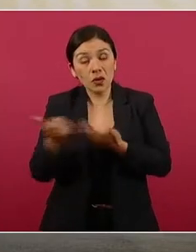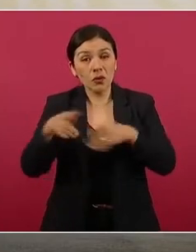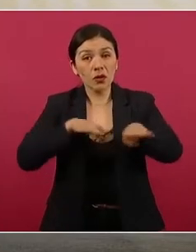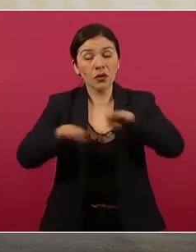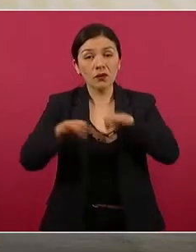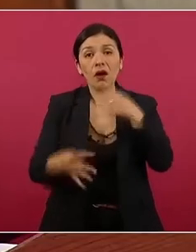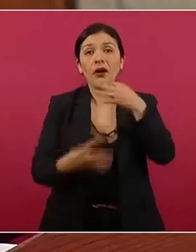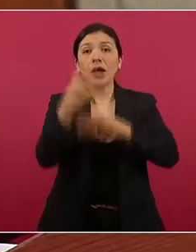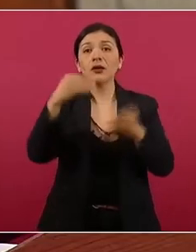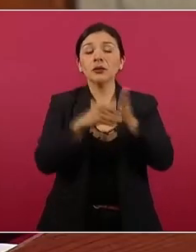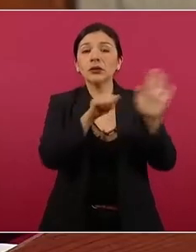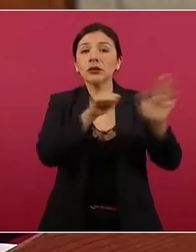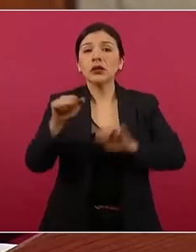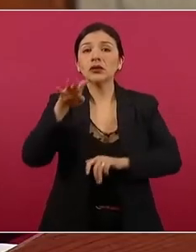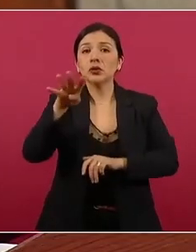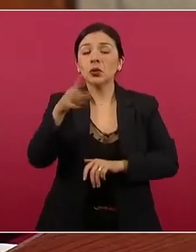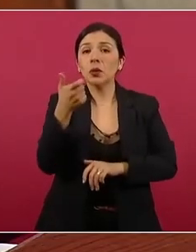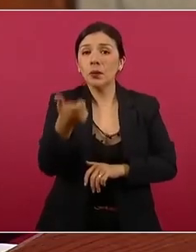Lo que sigue.